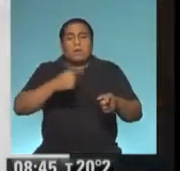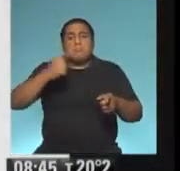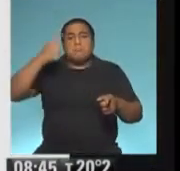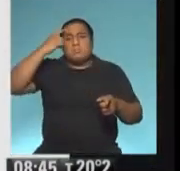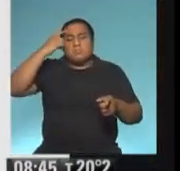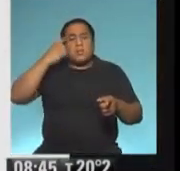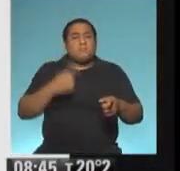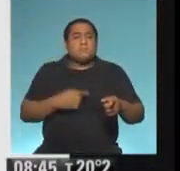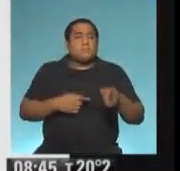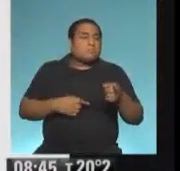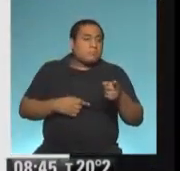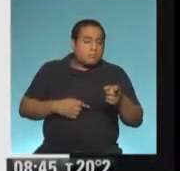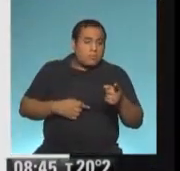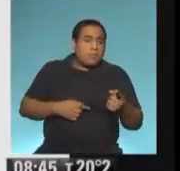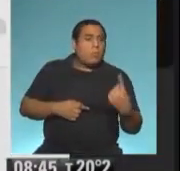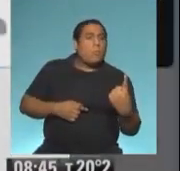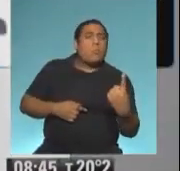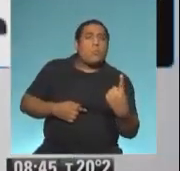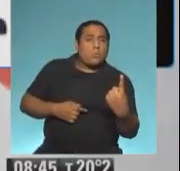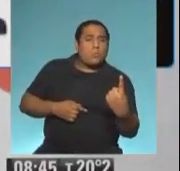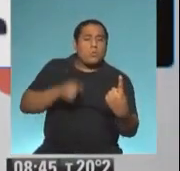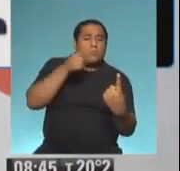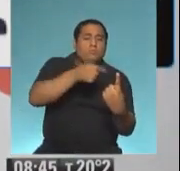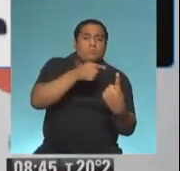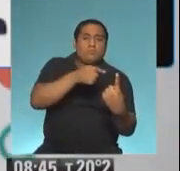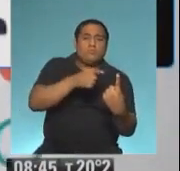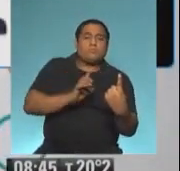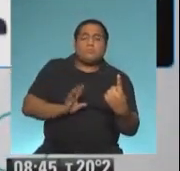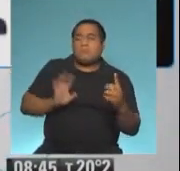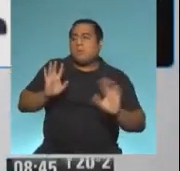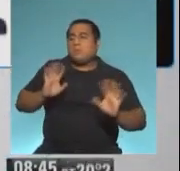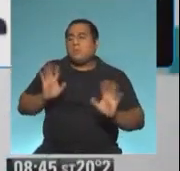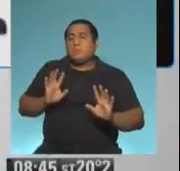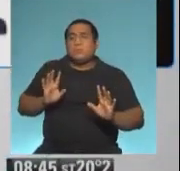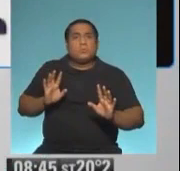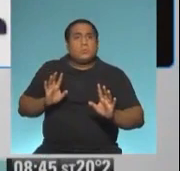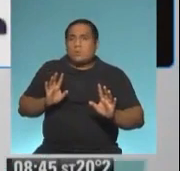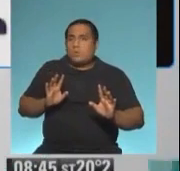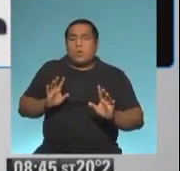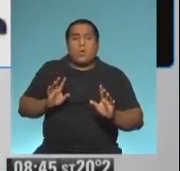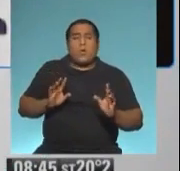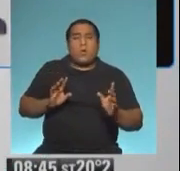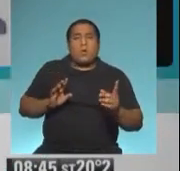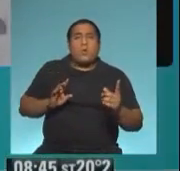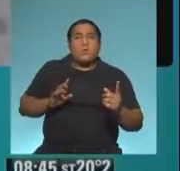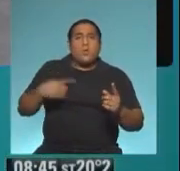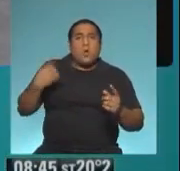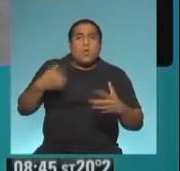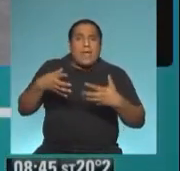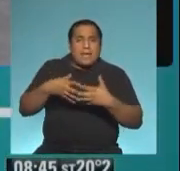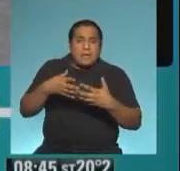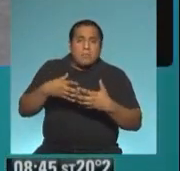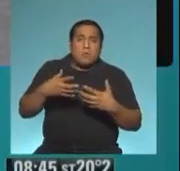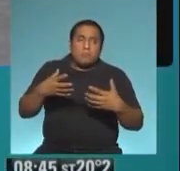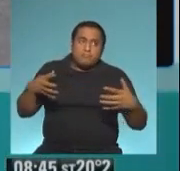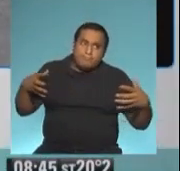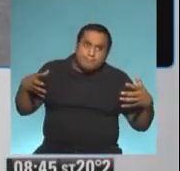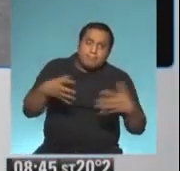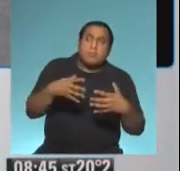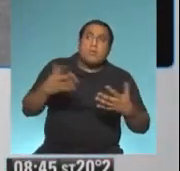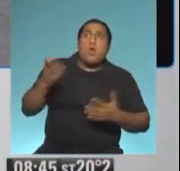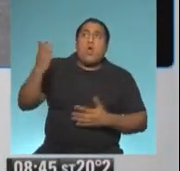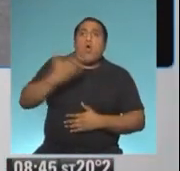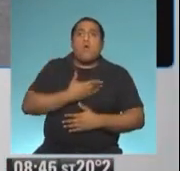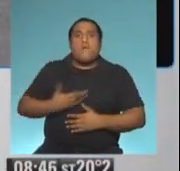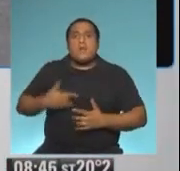individual lo que atraviesa y lo que vive en función de su condición, sino que es una tarea colectiva y para eso el Estado y